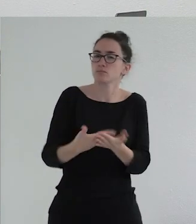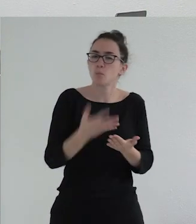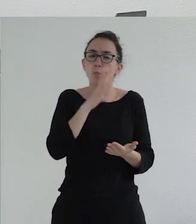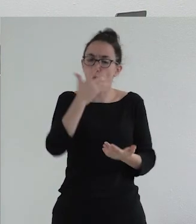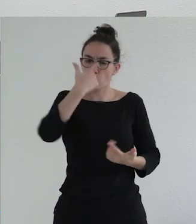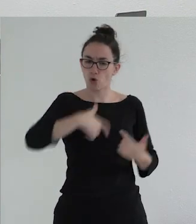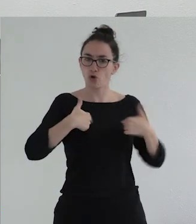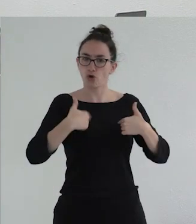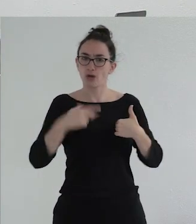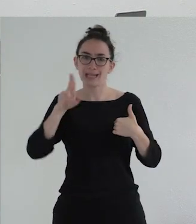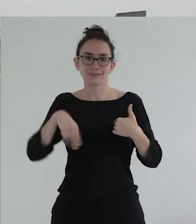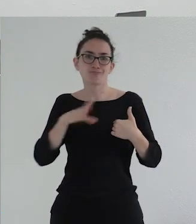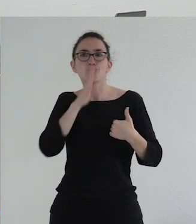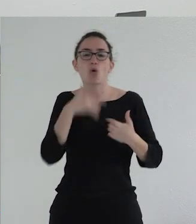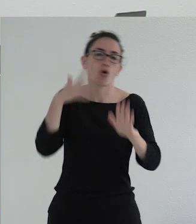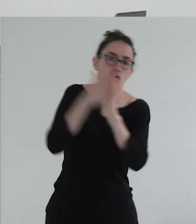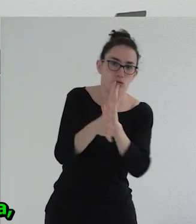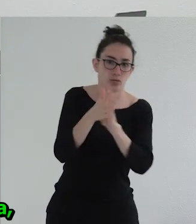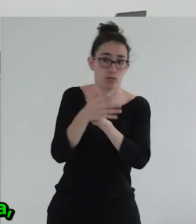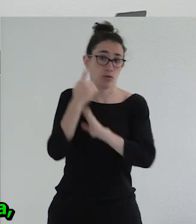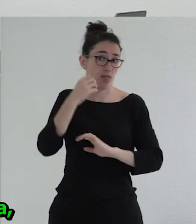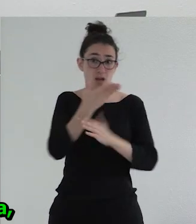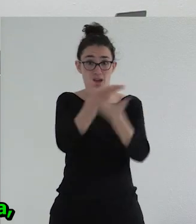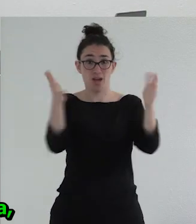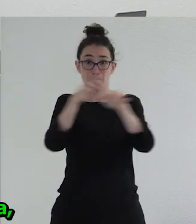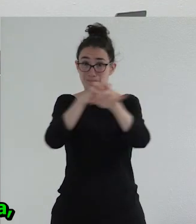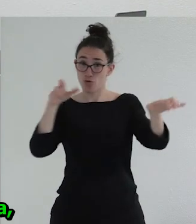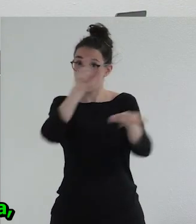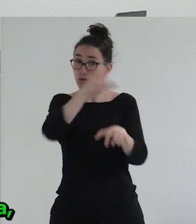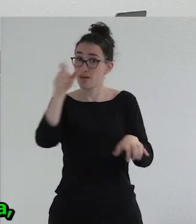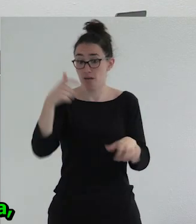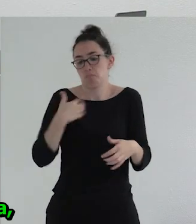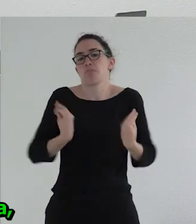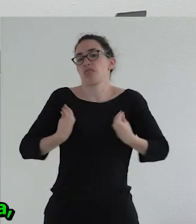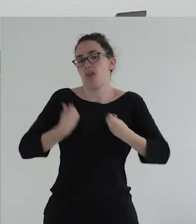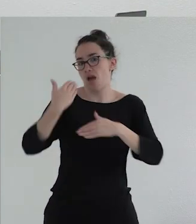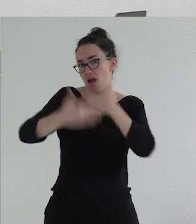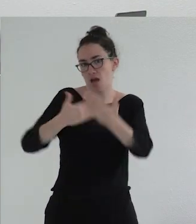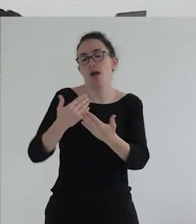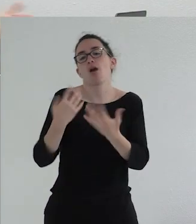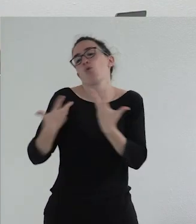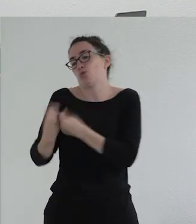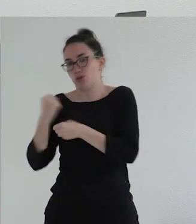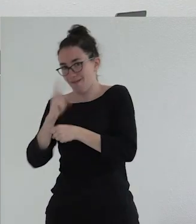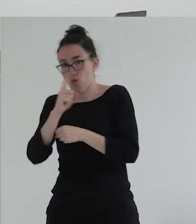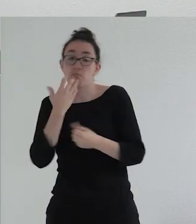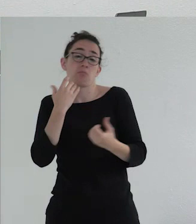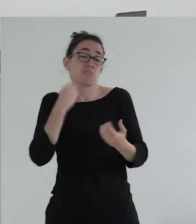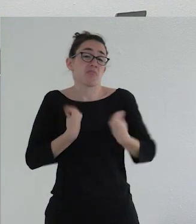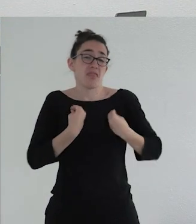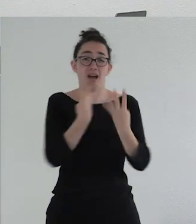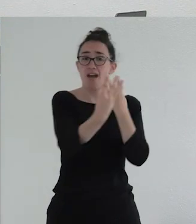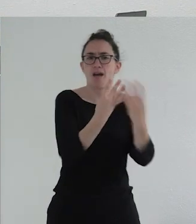somos, siendo que la mayoría de la gente pues no las puede... La mayoría de la gente que yo conozco en mi vida cotidiana, no la que trabajo en estos temas, pero la gente que me cruzo en mi